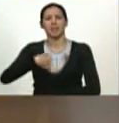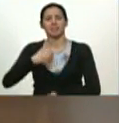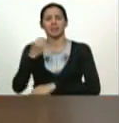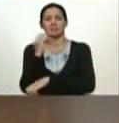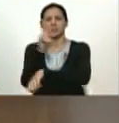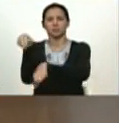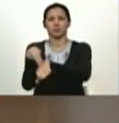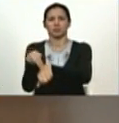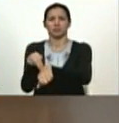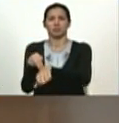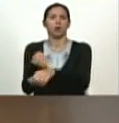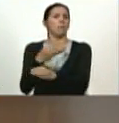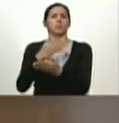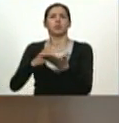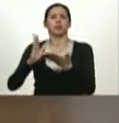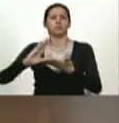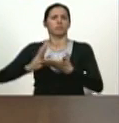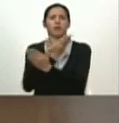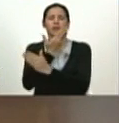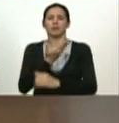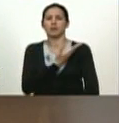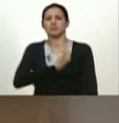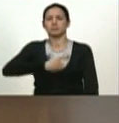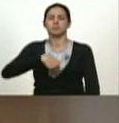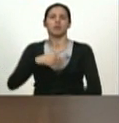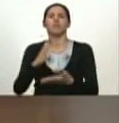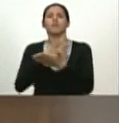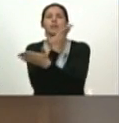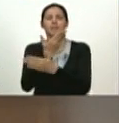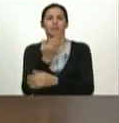Bolívar al expulsarlo de la Asamblea Nacional.